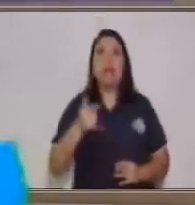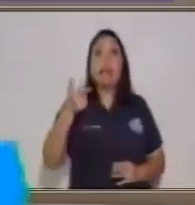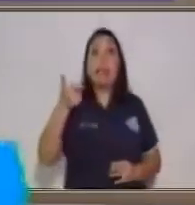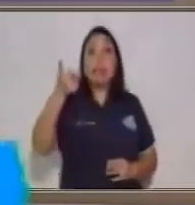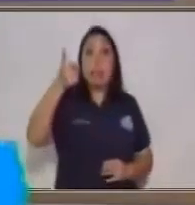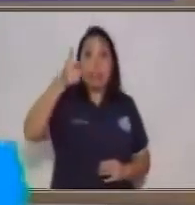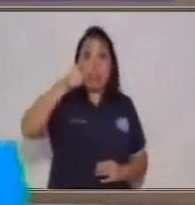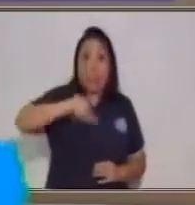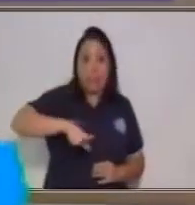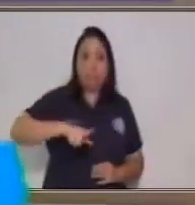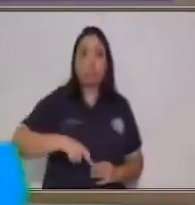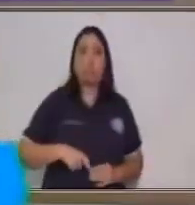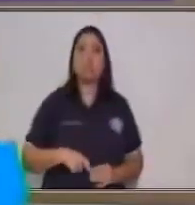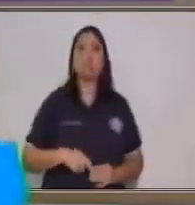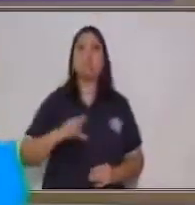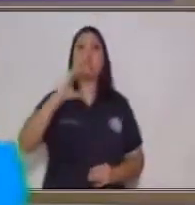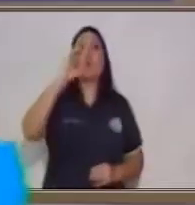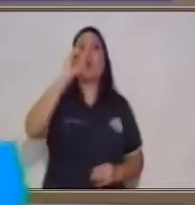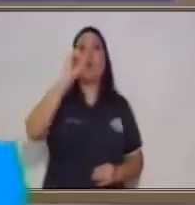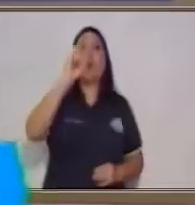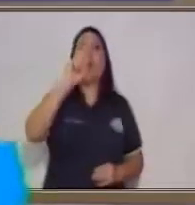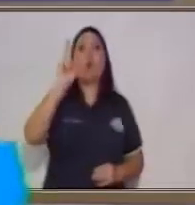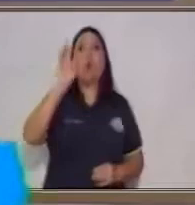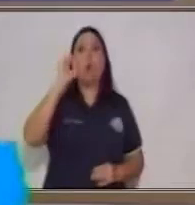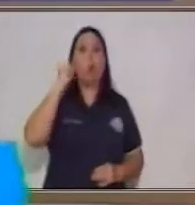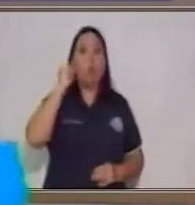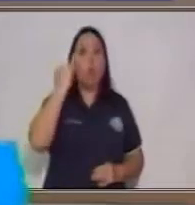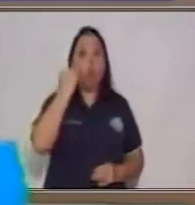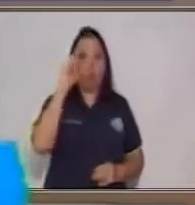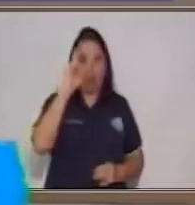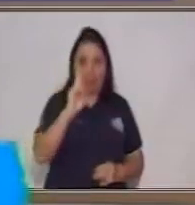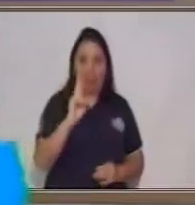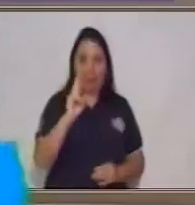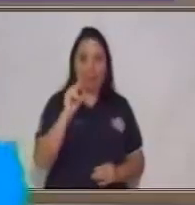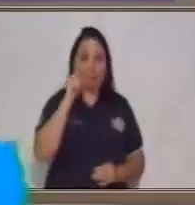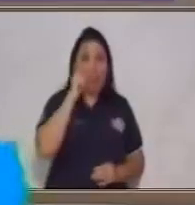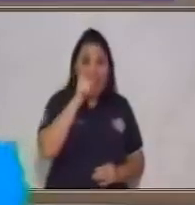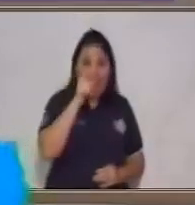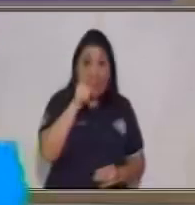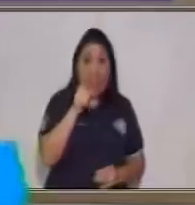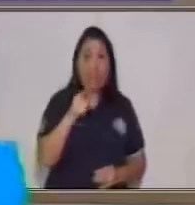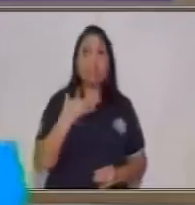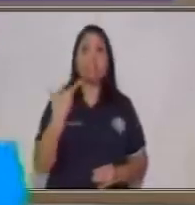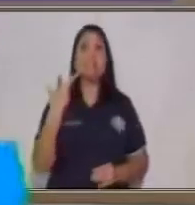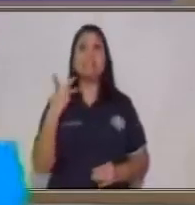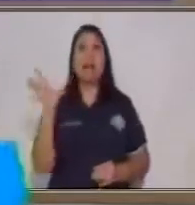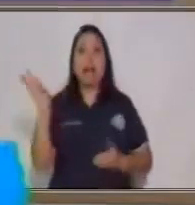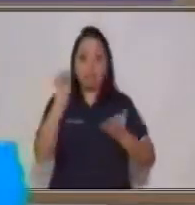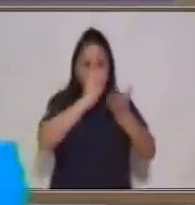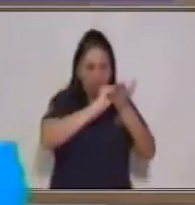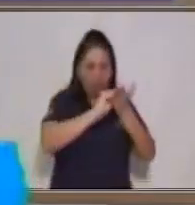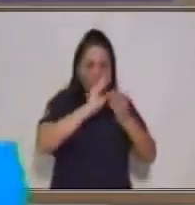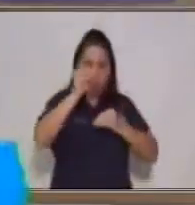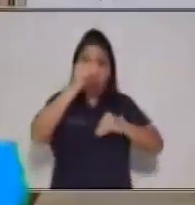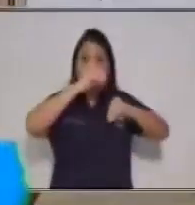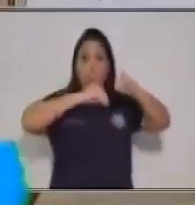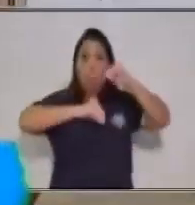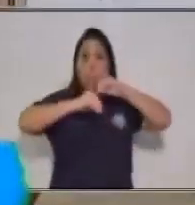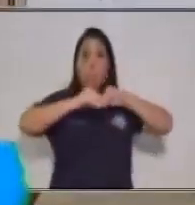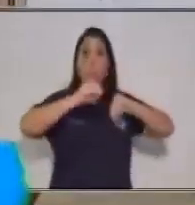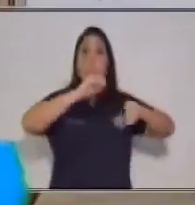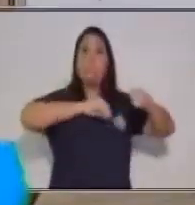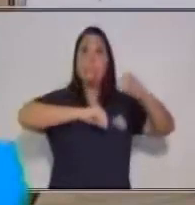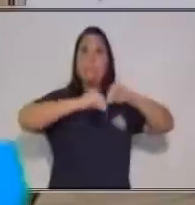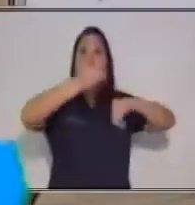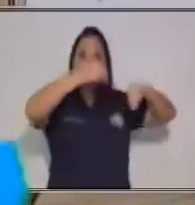vamos a la etapa de corregir. La etapa de corregir es la etapa de la cohesión. Tenemos que revisar si todos